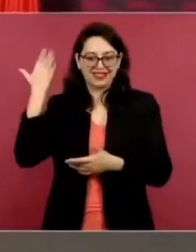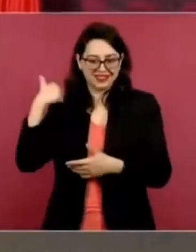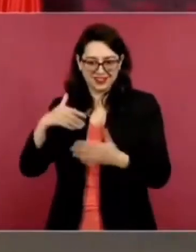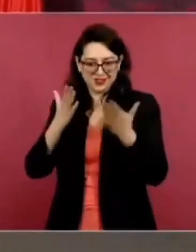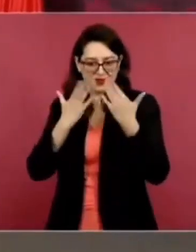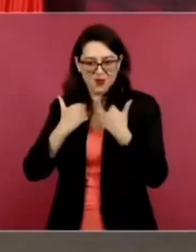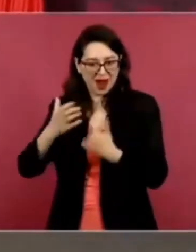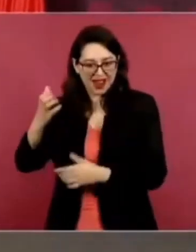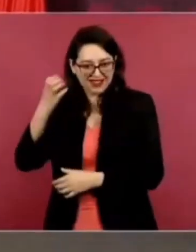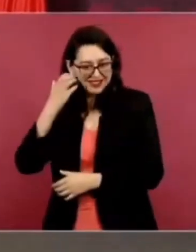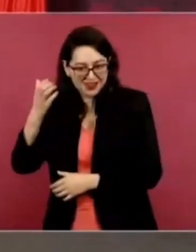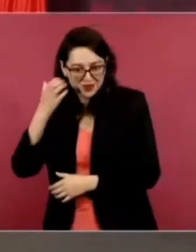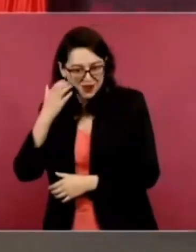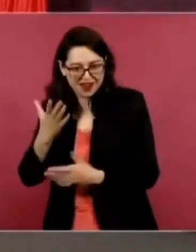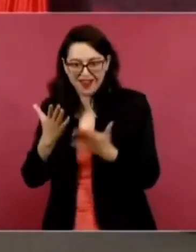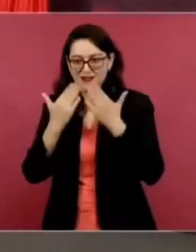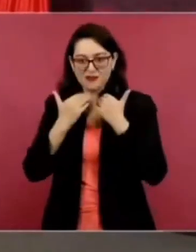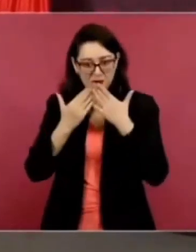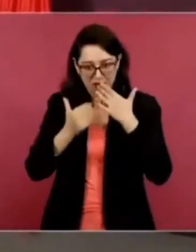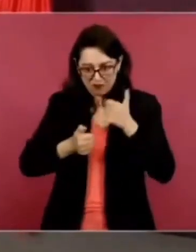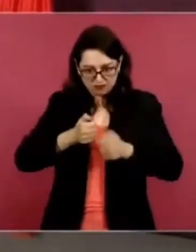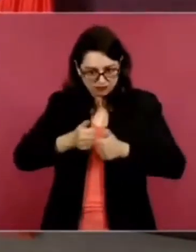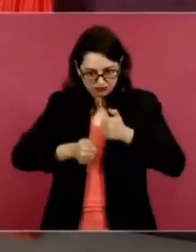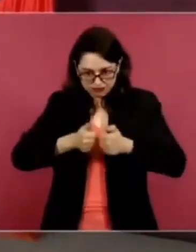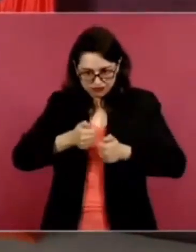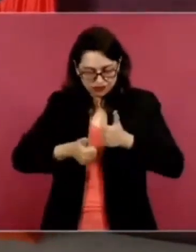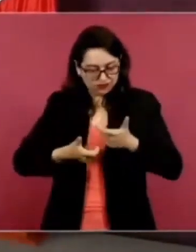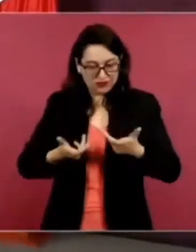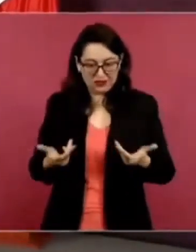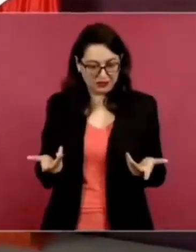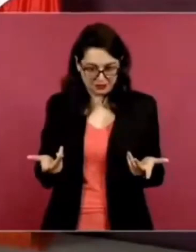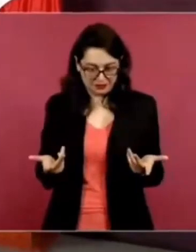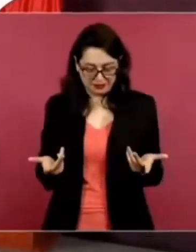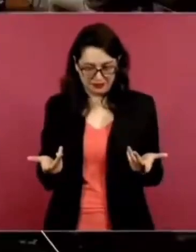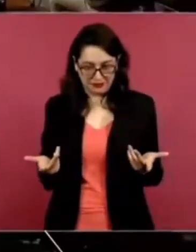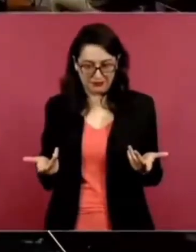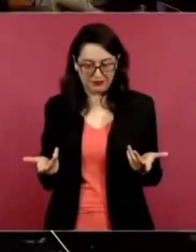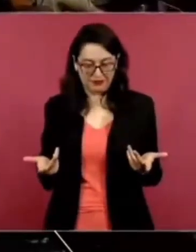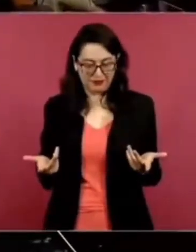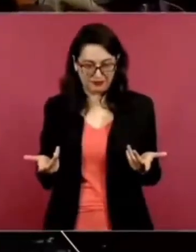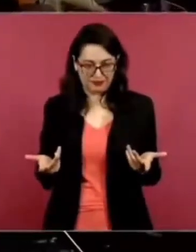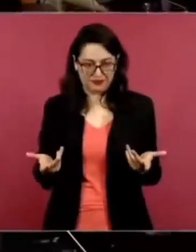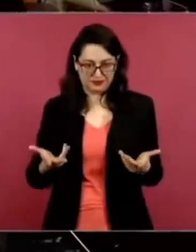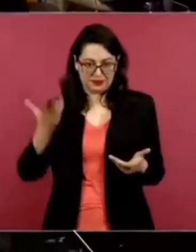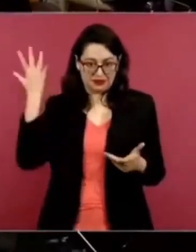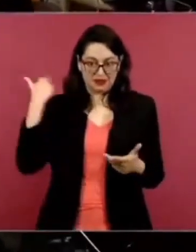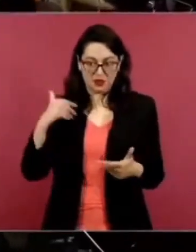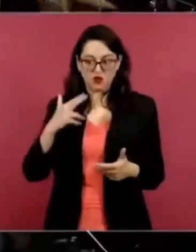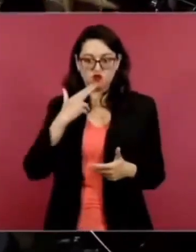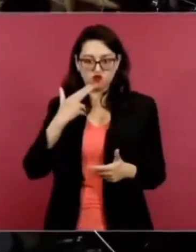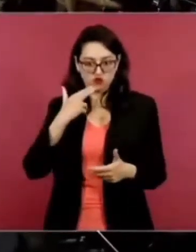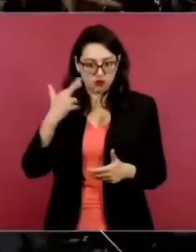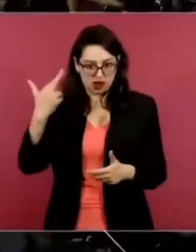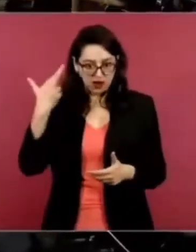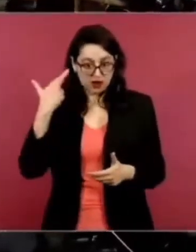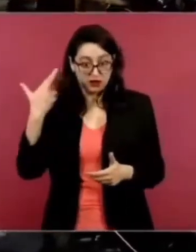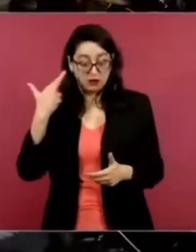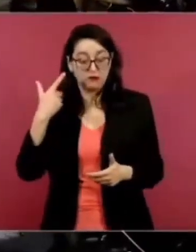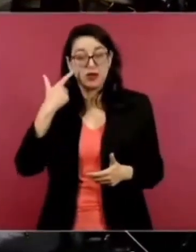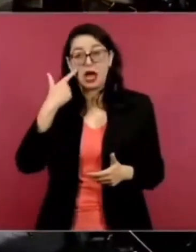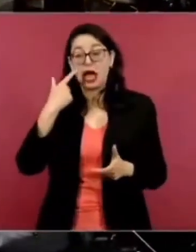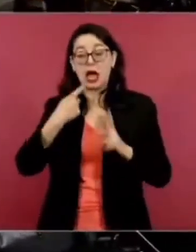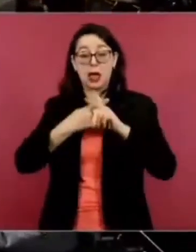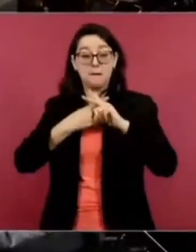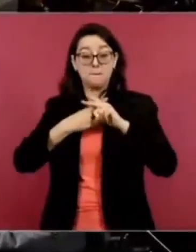física. ¿Cuánto? ¿Cuánto? Desde el 58. Desde el 58.